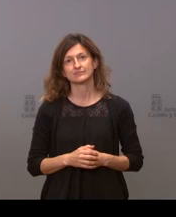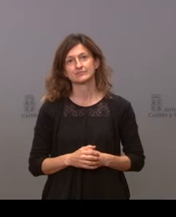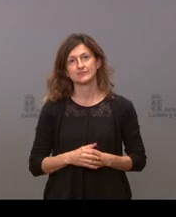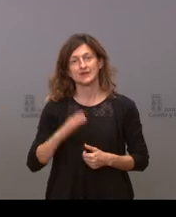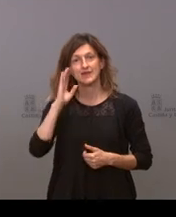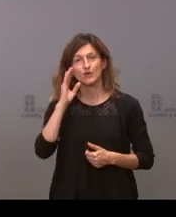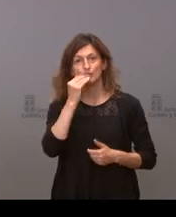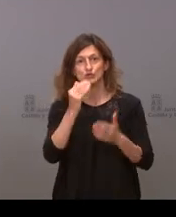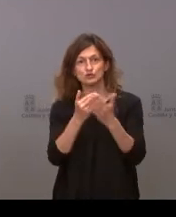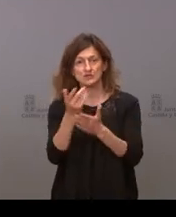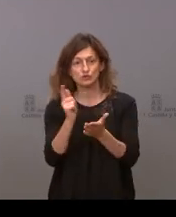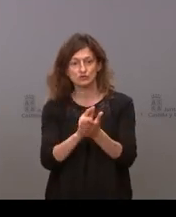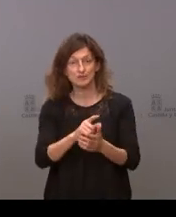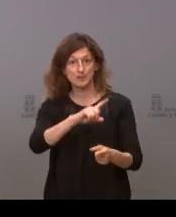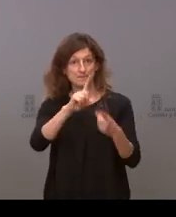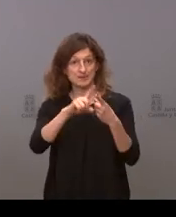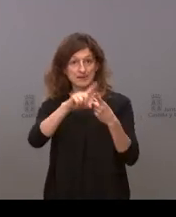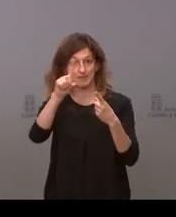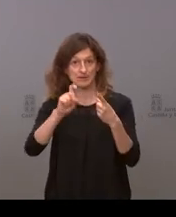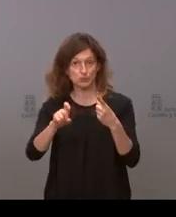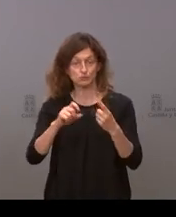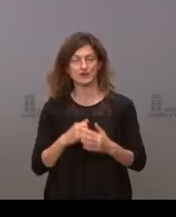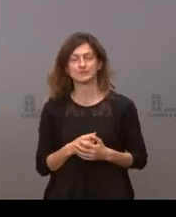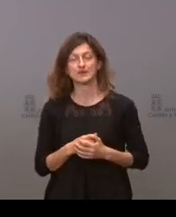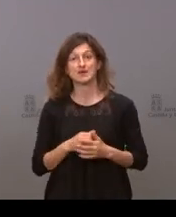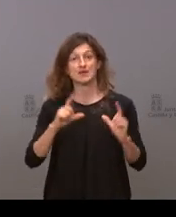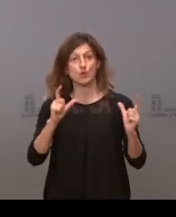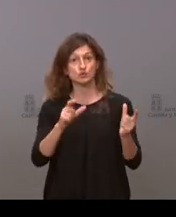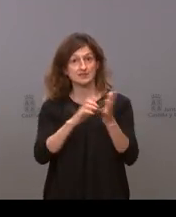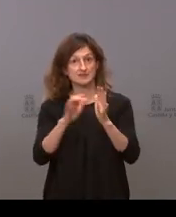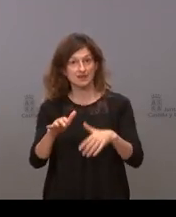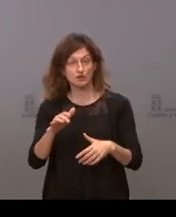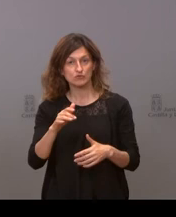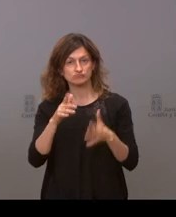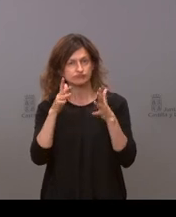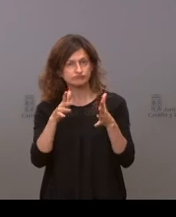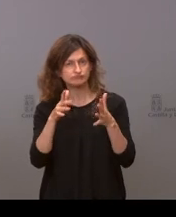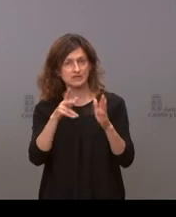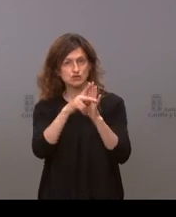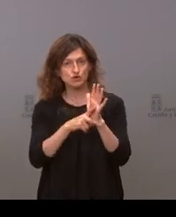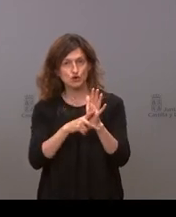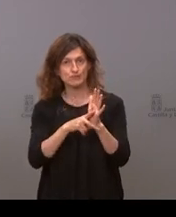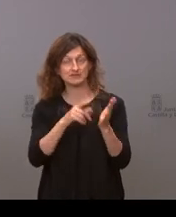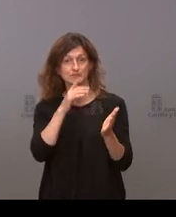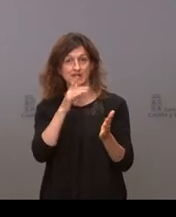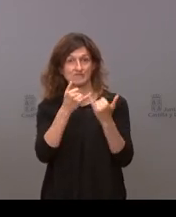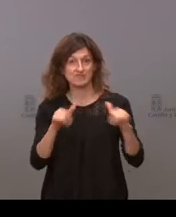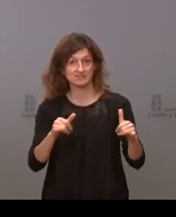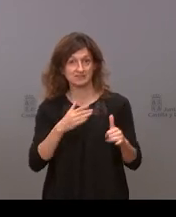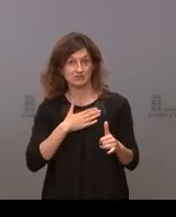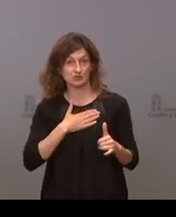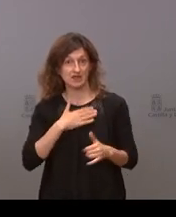buenos días de nuevo mi primera pregunta es si desde la Junta se van a dar instrucciones a los ayuntamientos sobre fiestas patronales para evitar